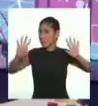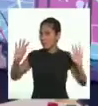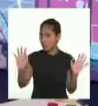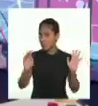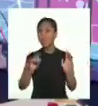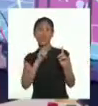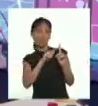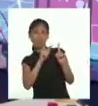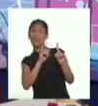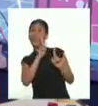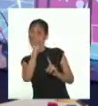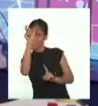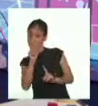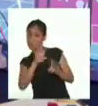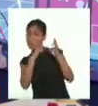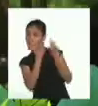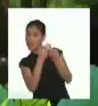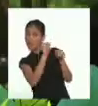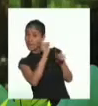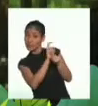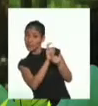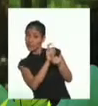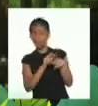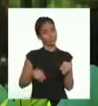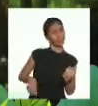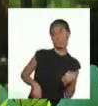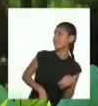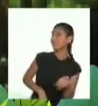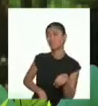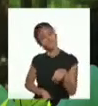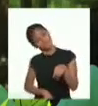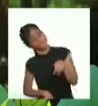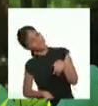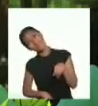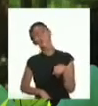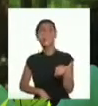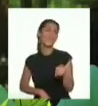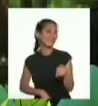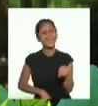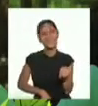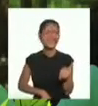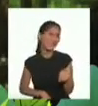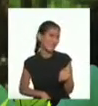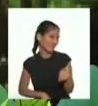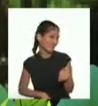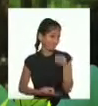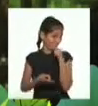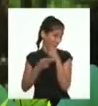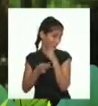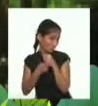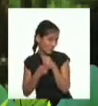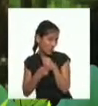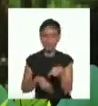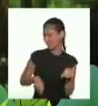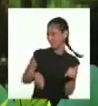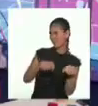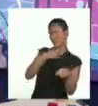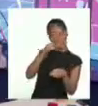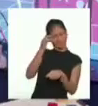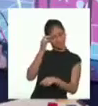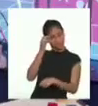¡Tal vez un familiar le enseñó a tejer! ¡Mmm! ¡Ah! ¿Están seguros?